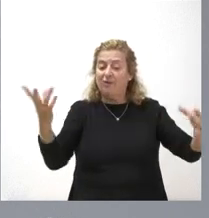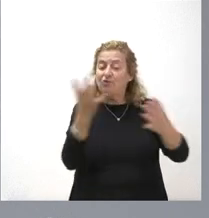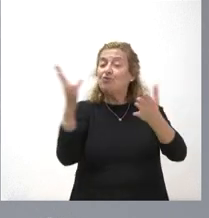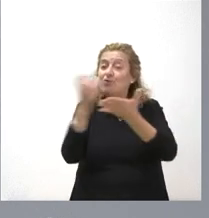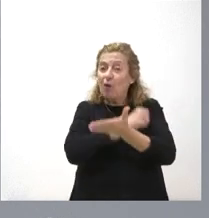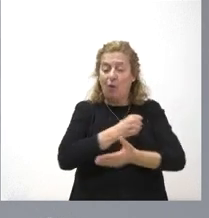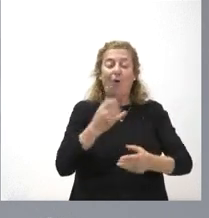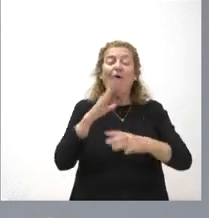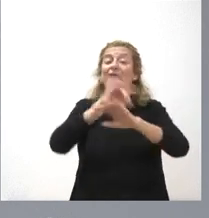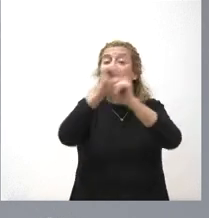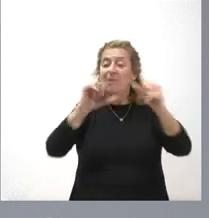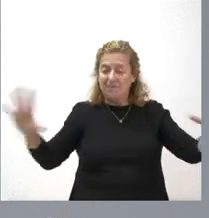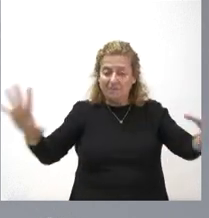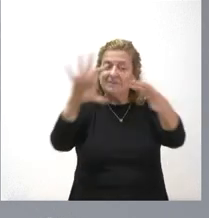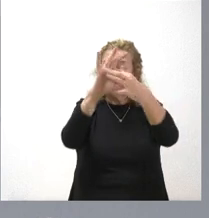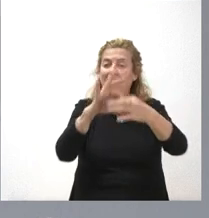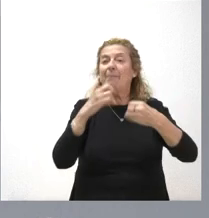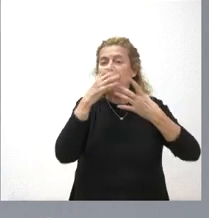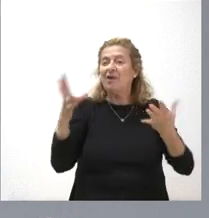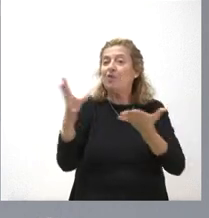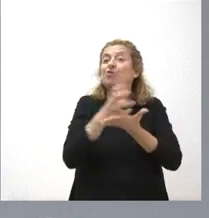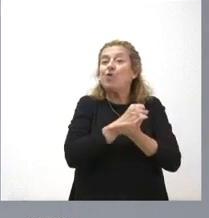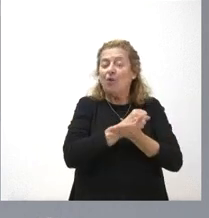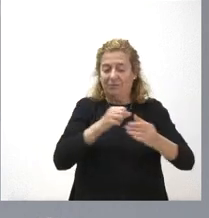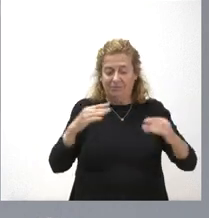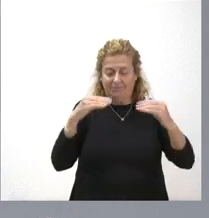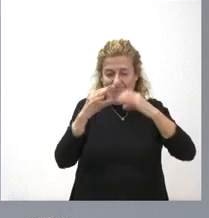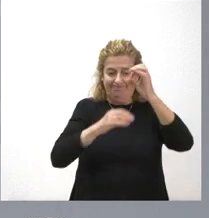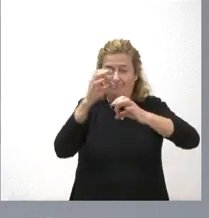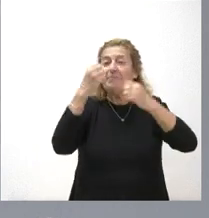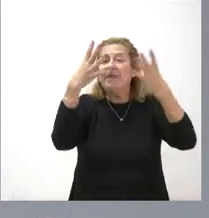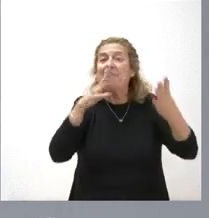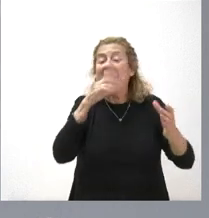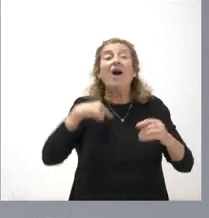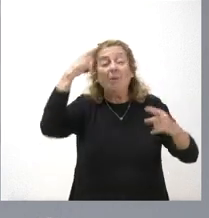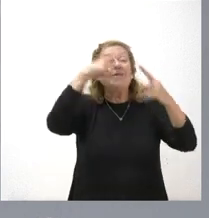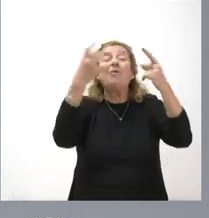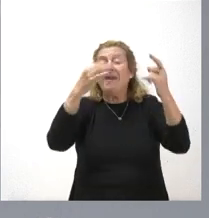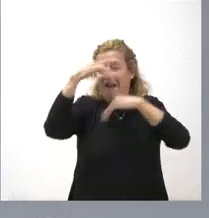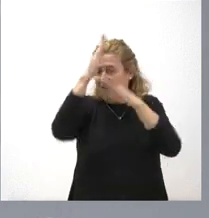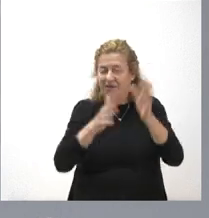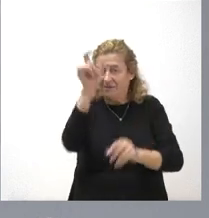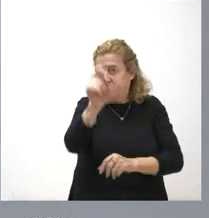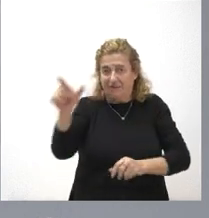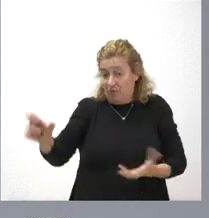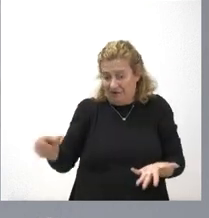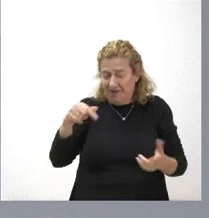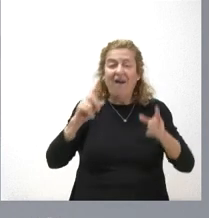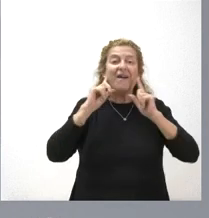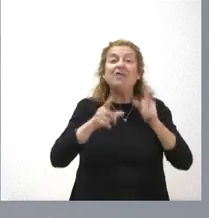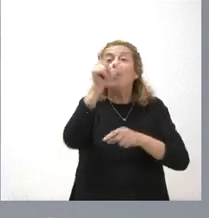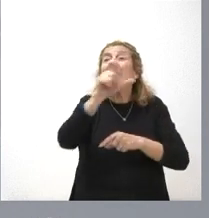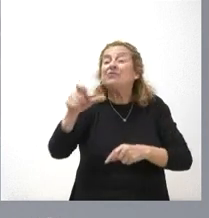vaya de una manera conjunta, para que todo vaya de una manera coordinada. El objetivo es atender a las personas y, en este caso, a las personas que lo